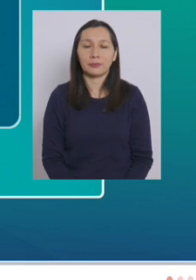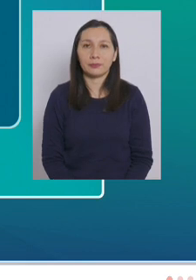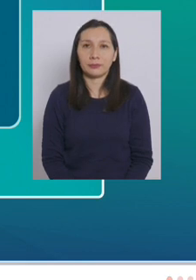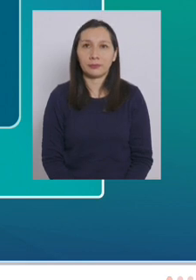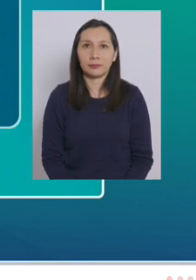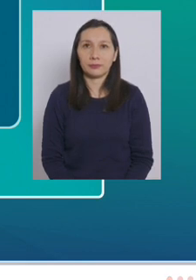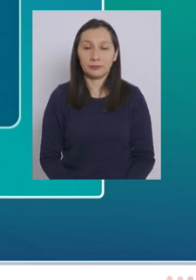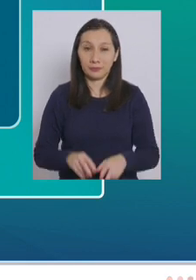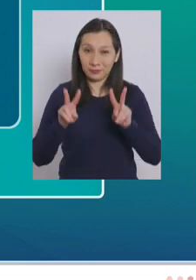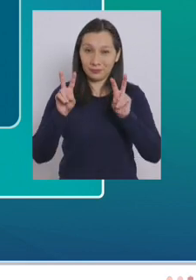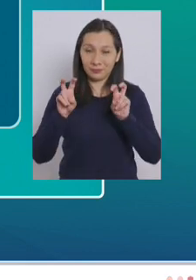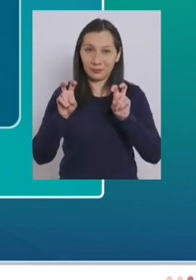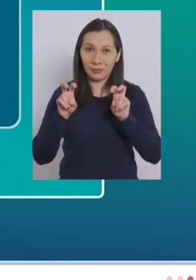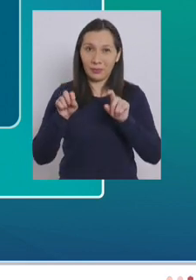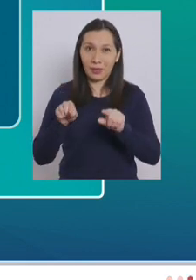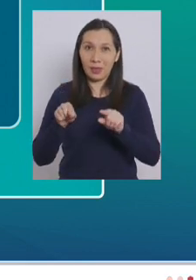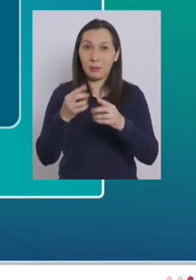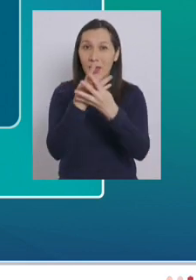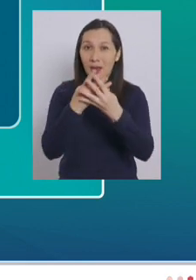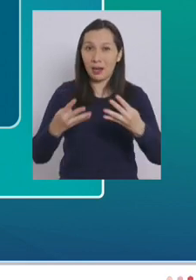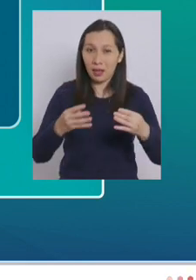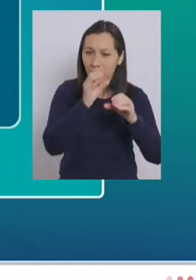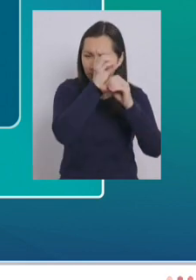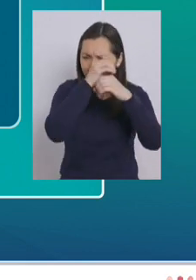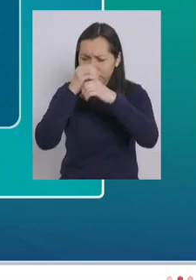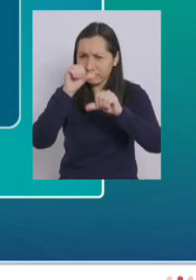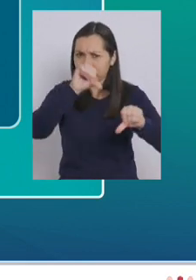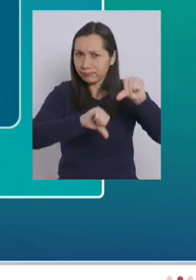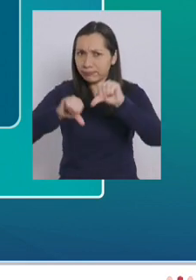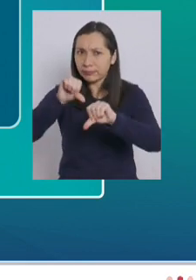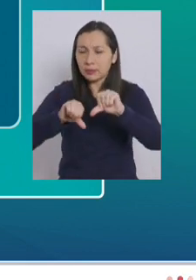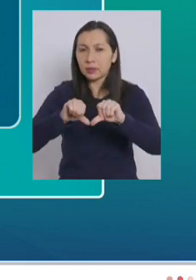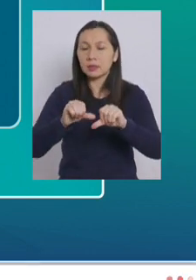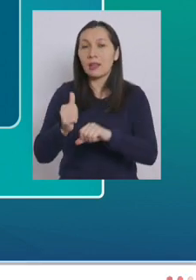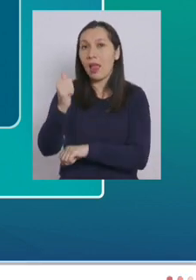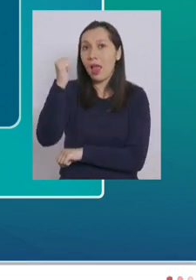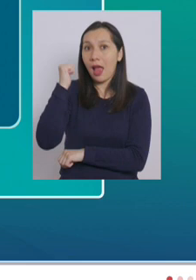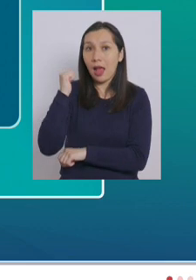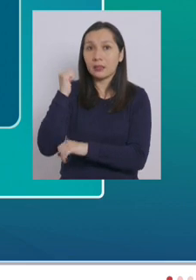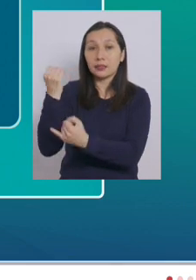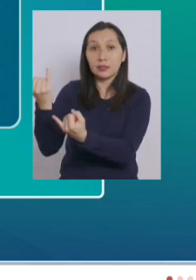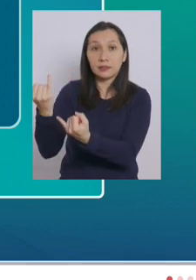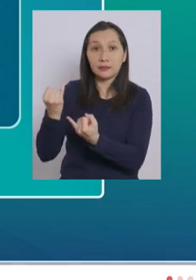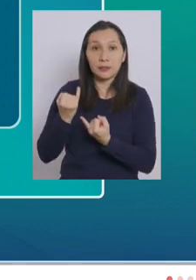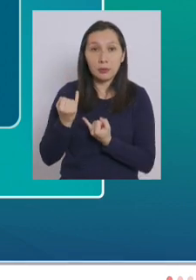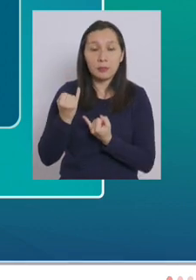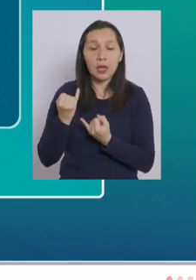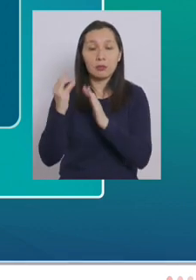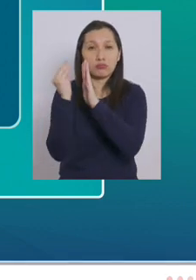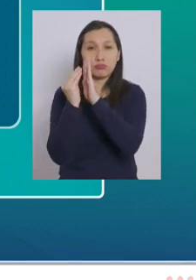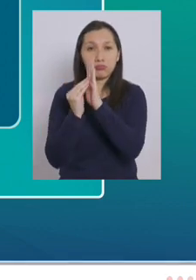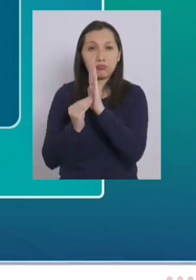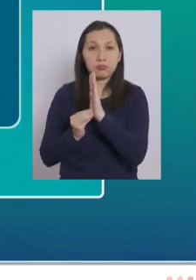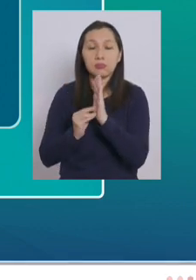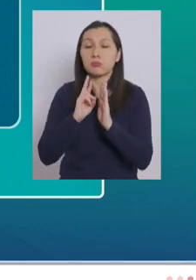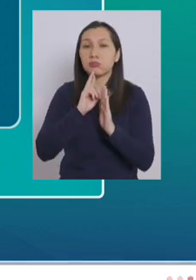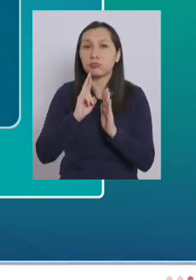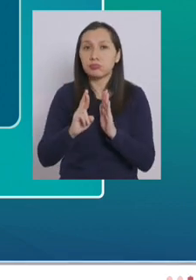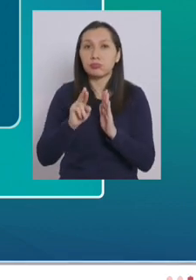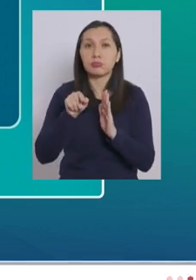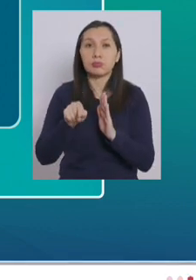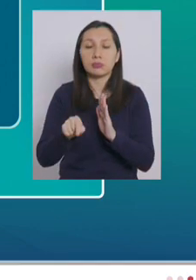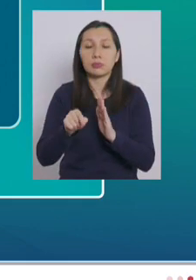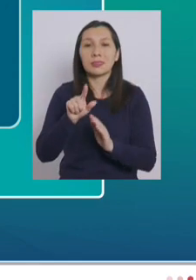En cuanto a la red de laboratorios, en el día de ayer se informaron los resultados